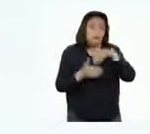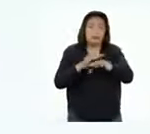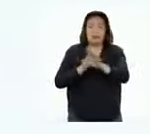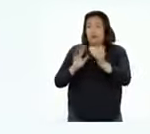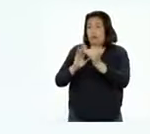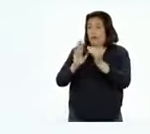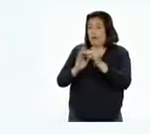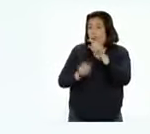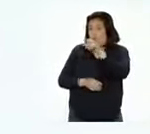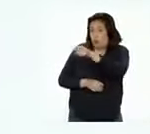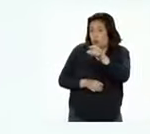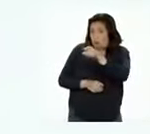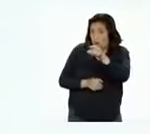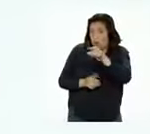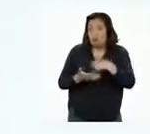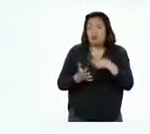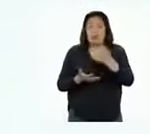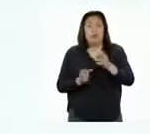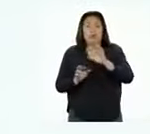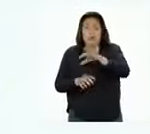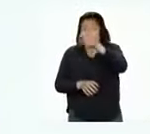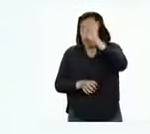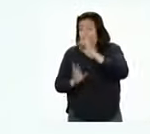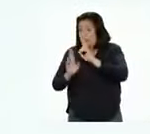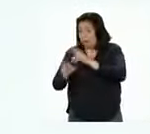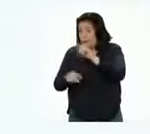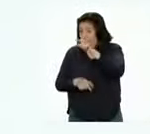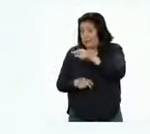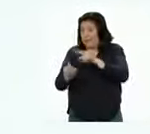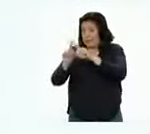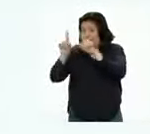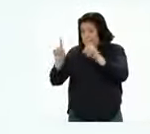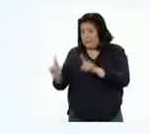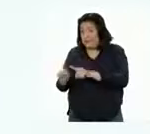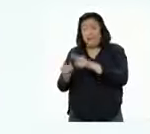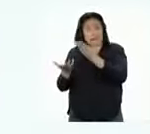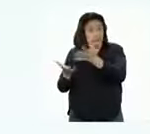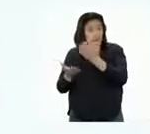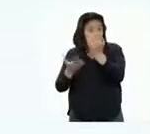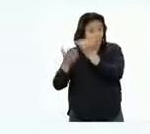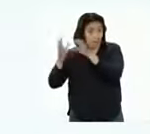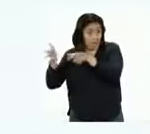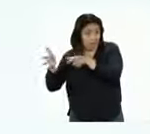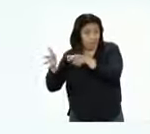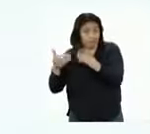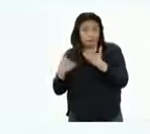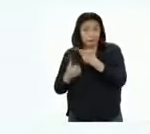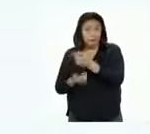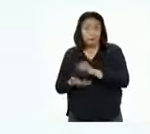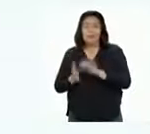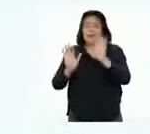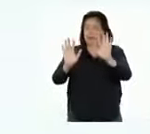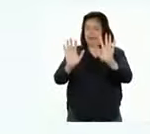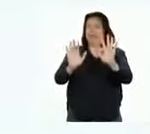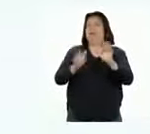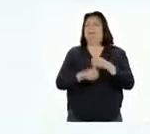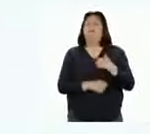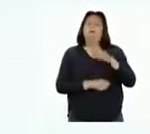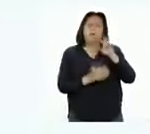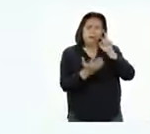casa, ¿ustedes encuentran la respuesta en esta parte de la infografía? A ver,